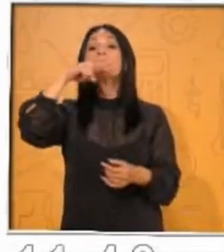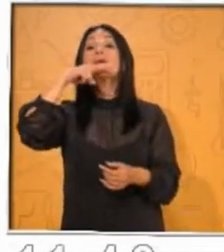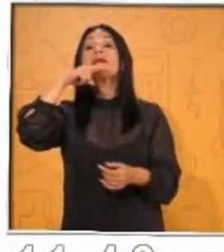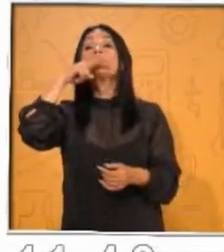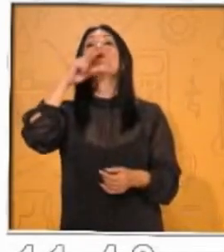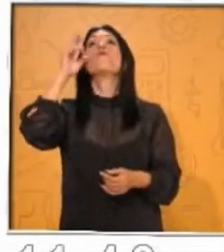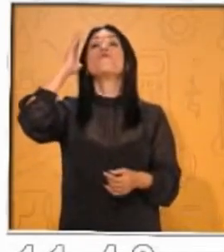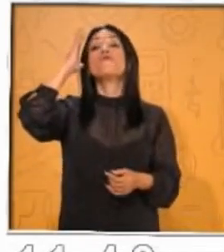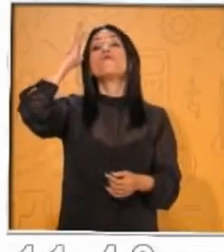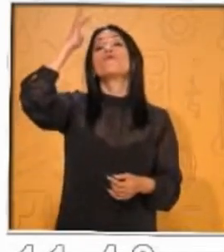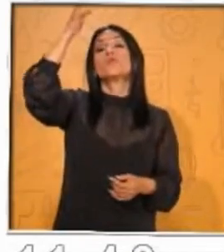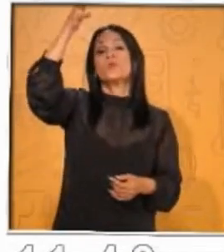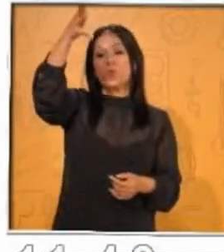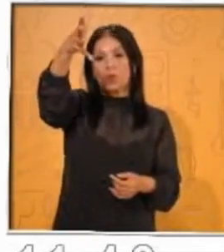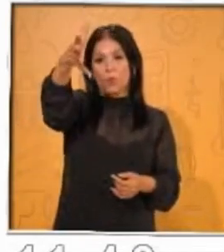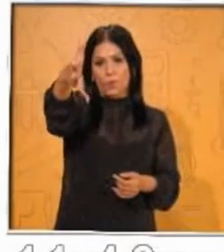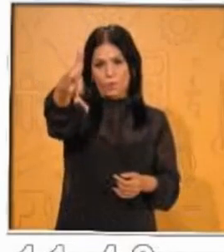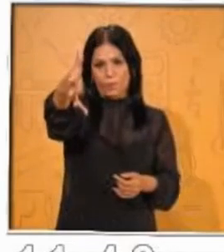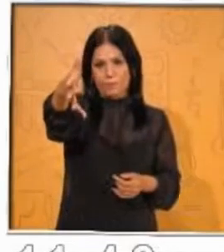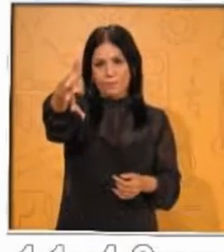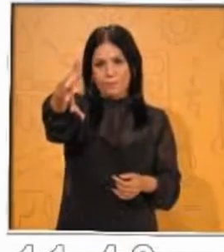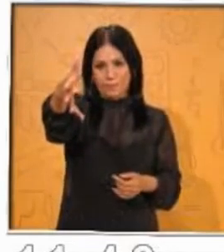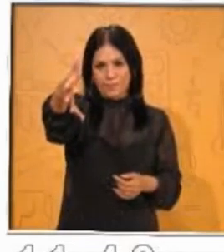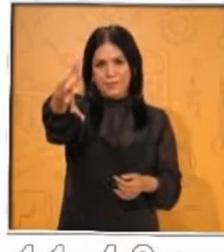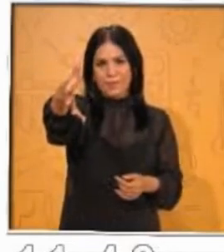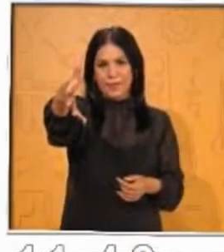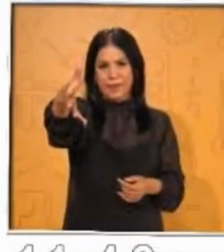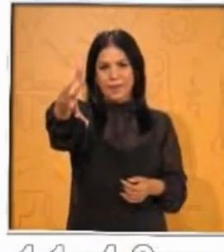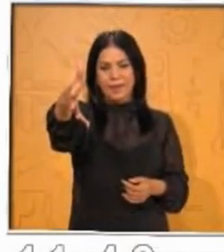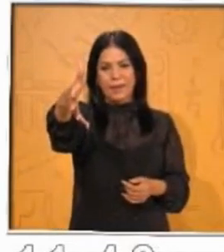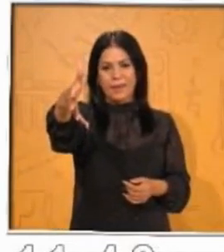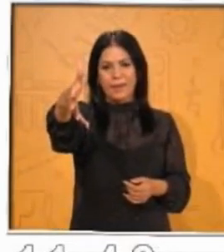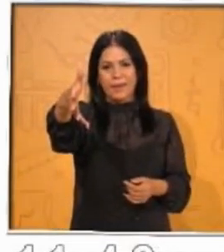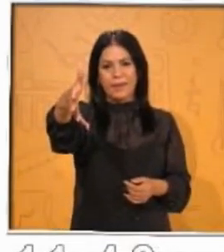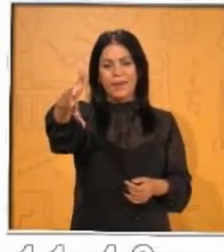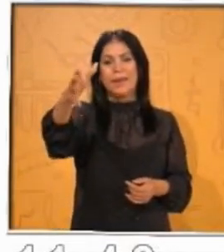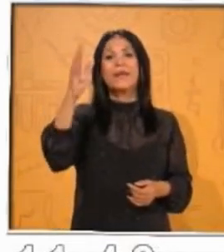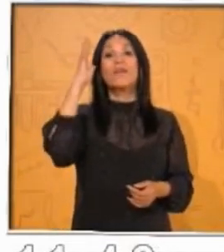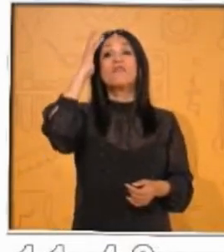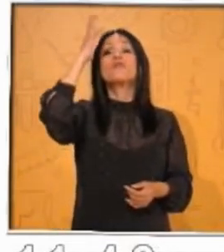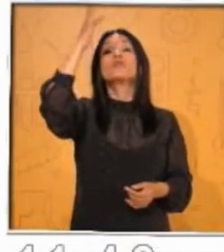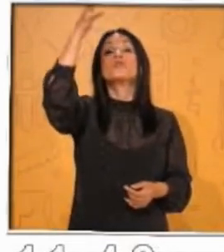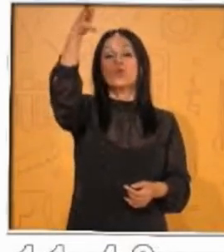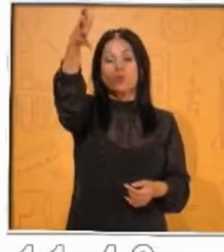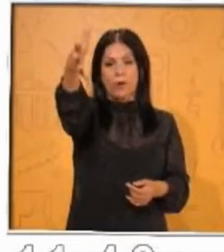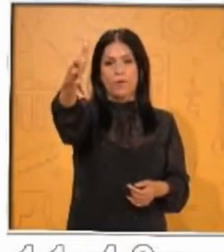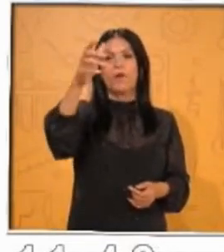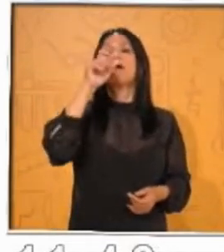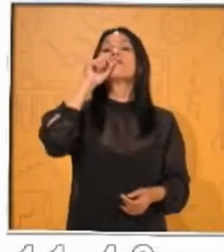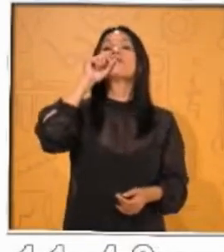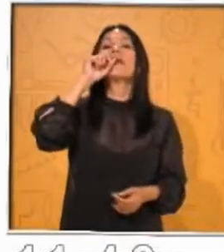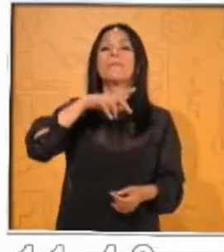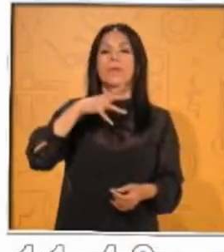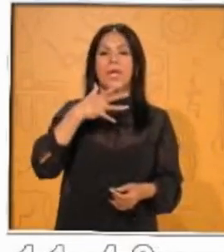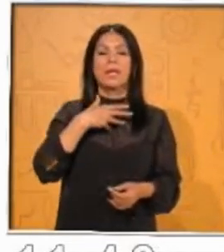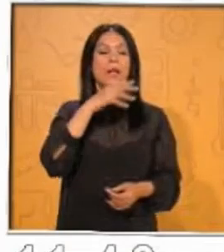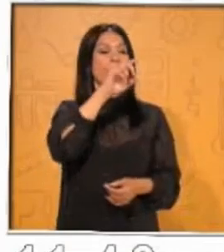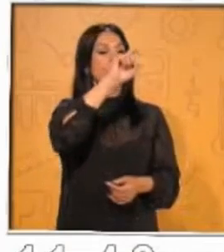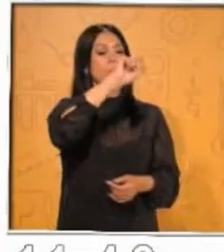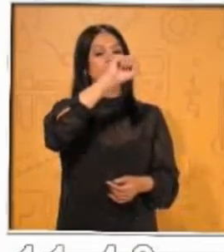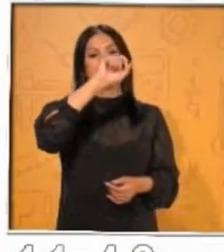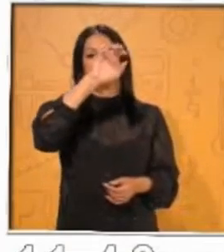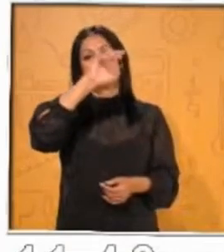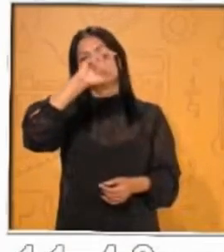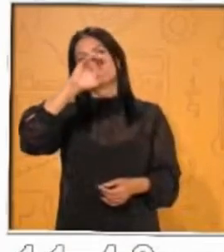suceder. Y el tiempo futuro también se acentúa en la primera y en la tercera persona del singular, se